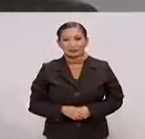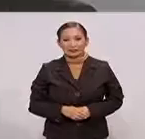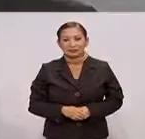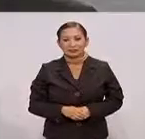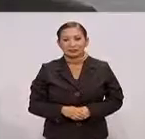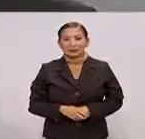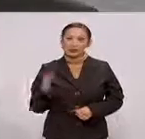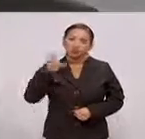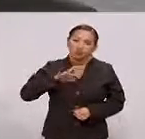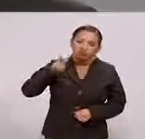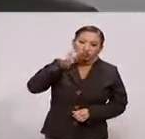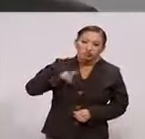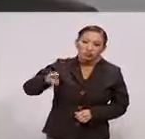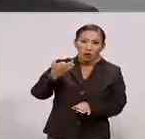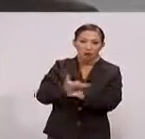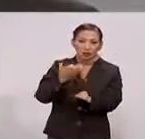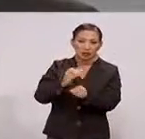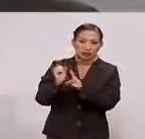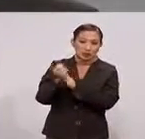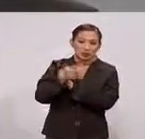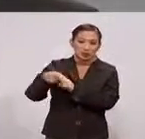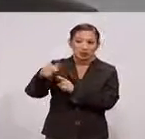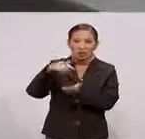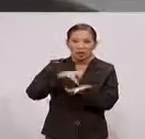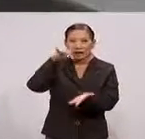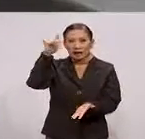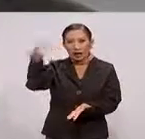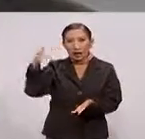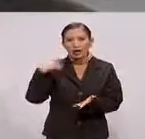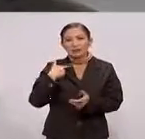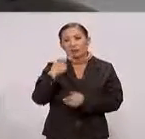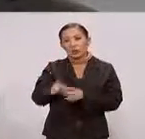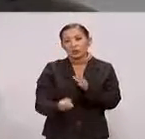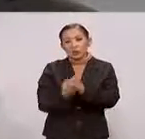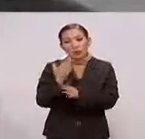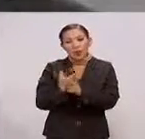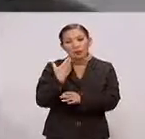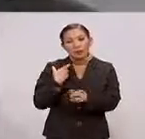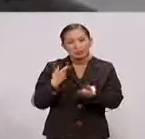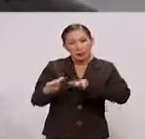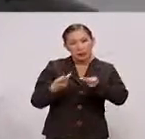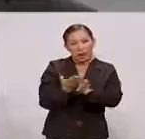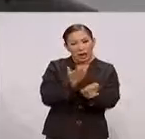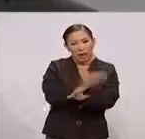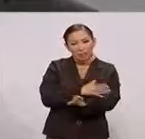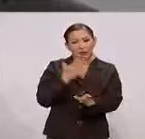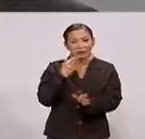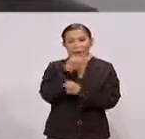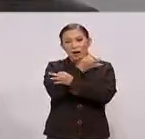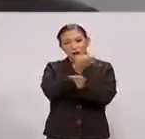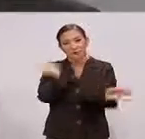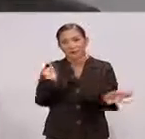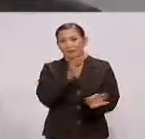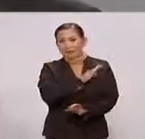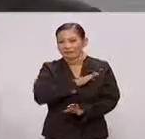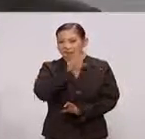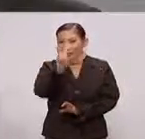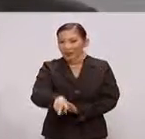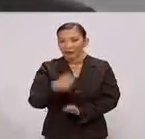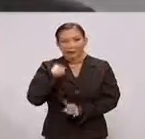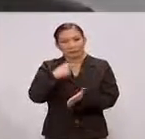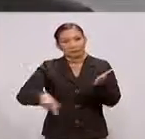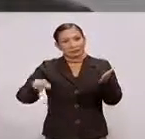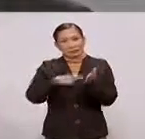Dadas las condiciones actuales y gracias a las medidas emergentes que se tomaron Nos es muy grato anunciarles que se